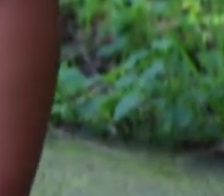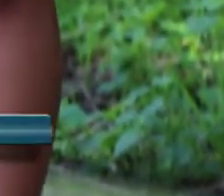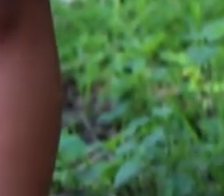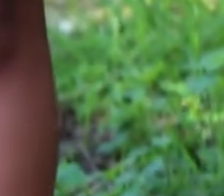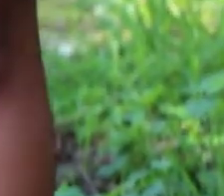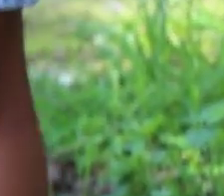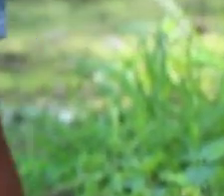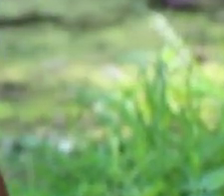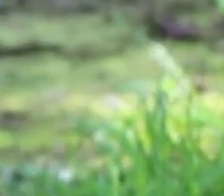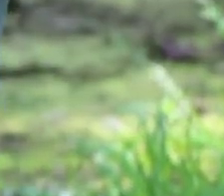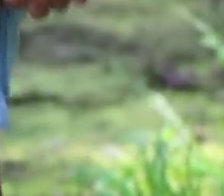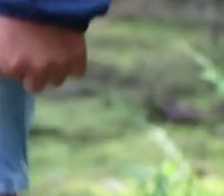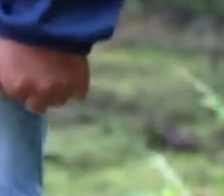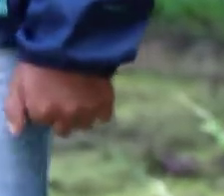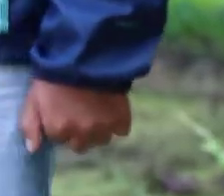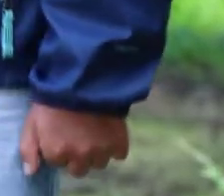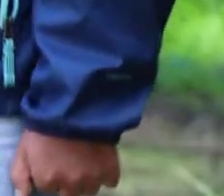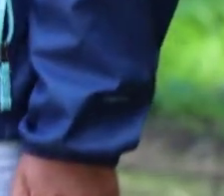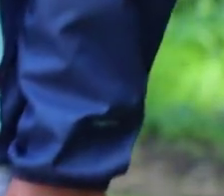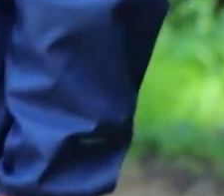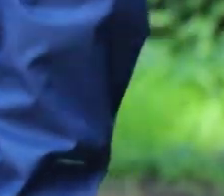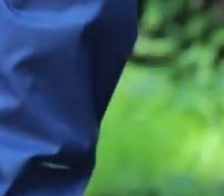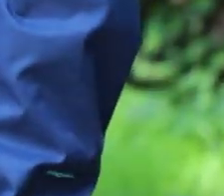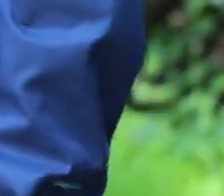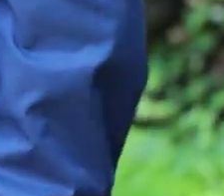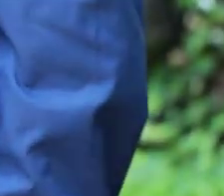Bien. Muy bien.